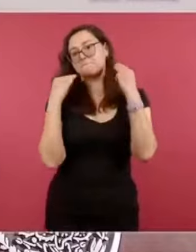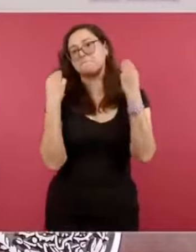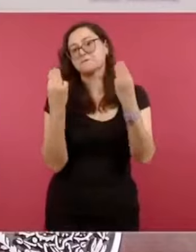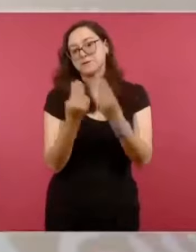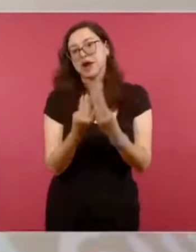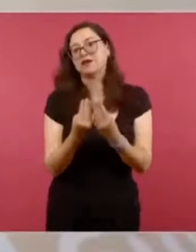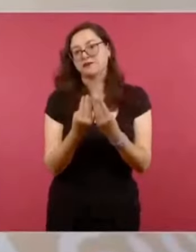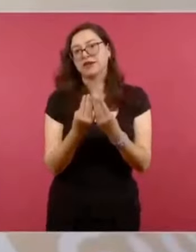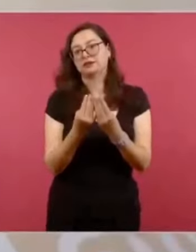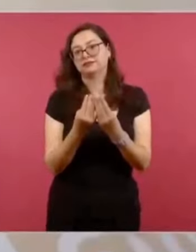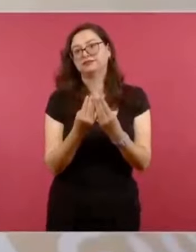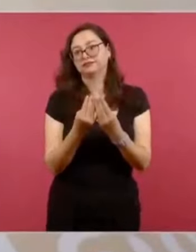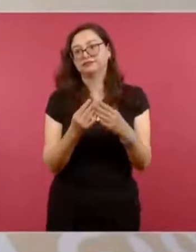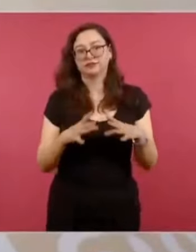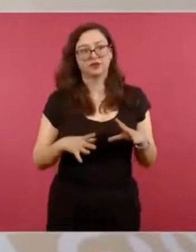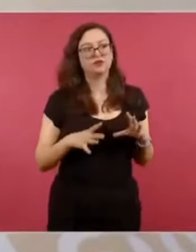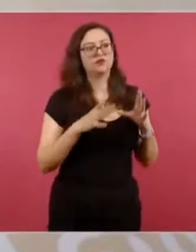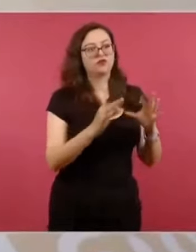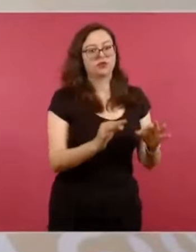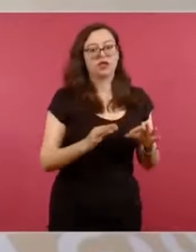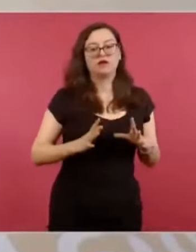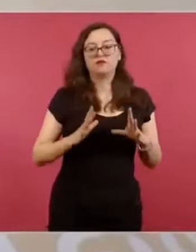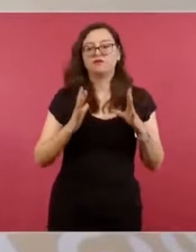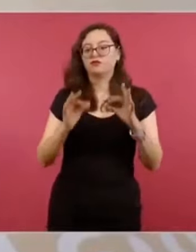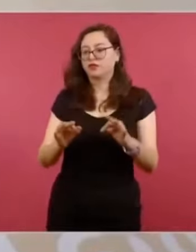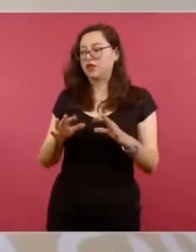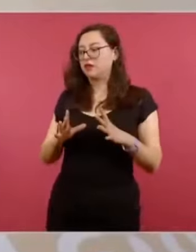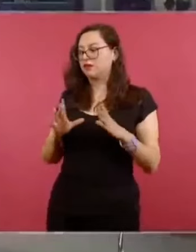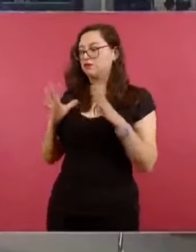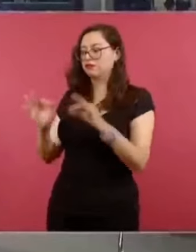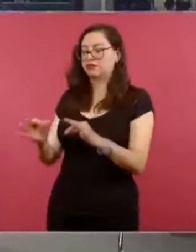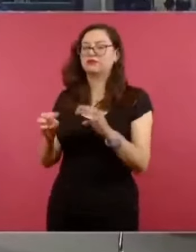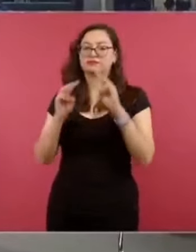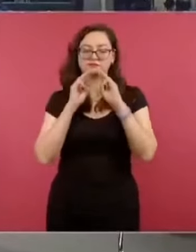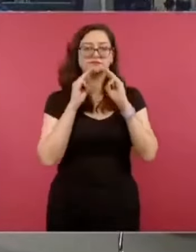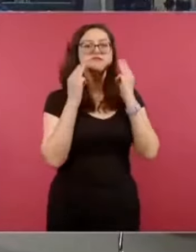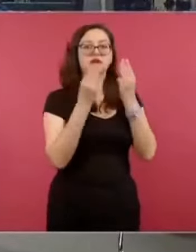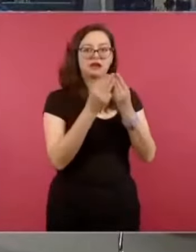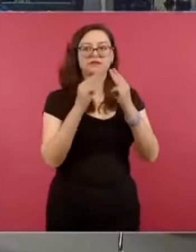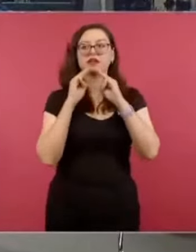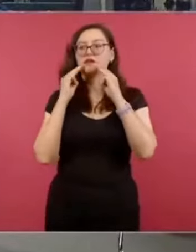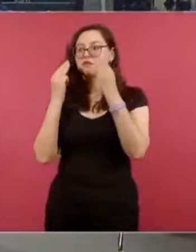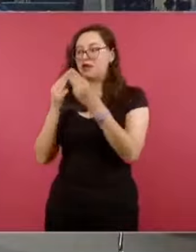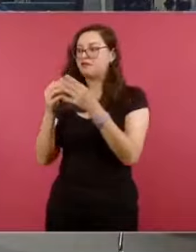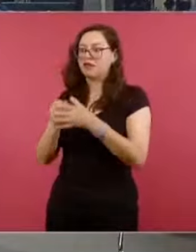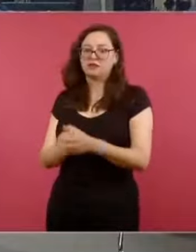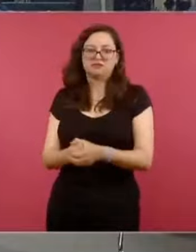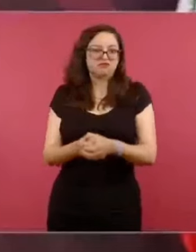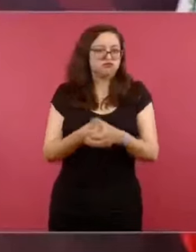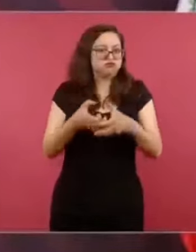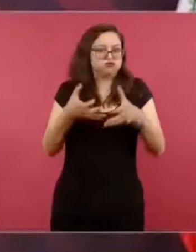creación de las bandas, el abandono a los jóvenes, la falta de oportunidades.